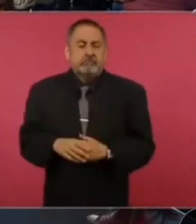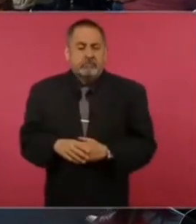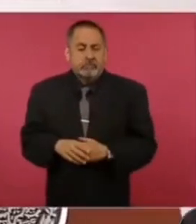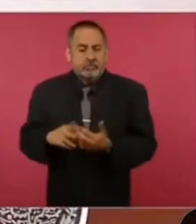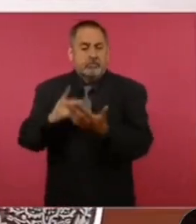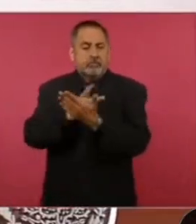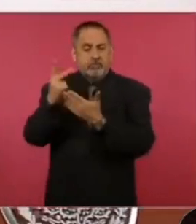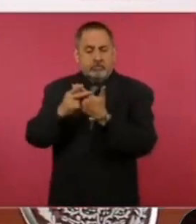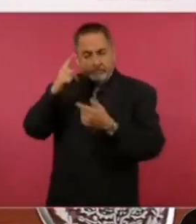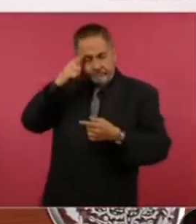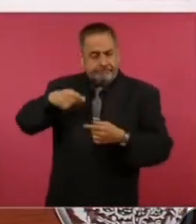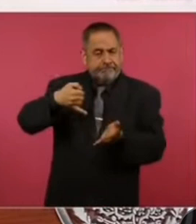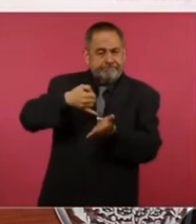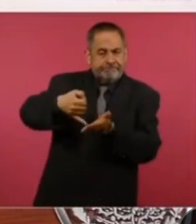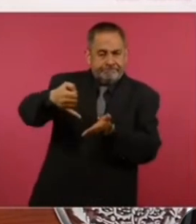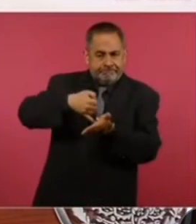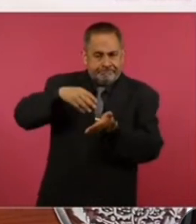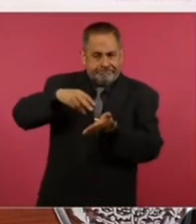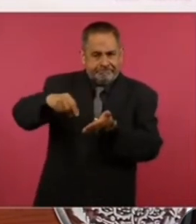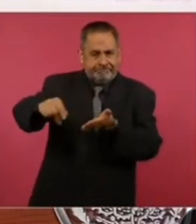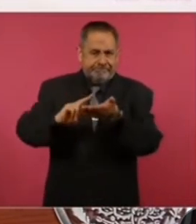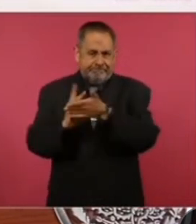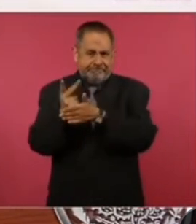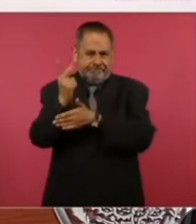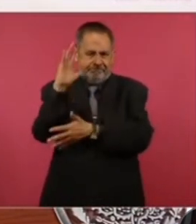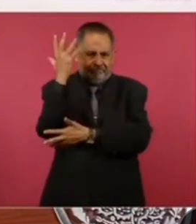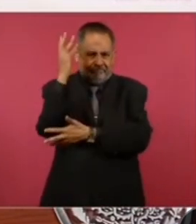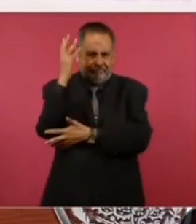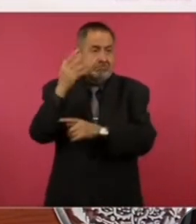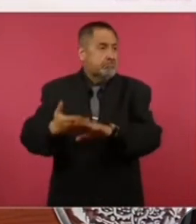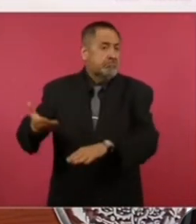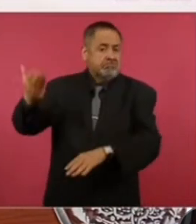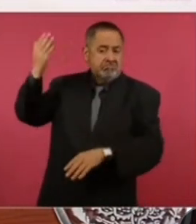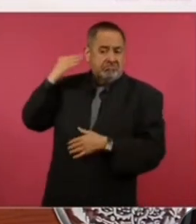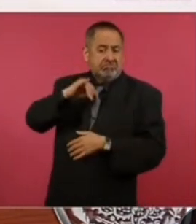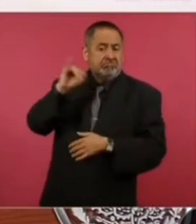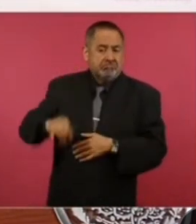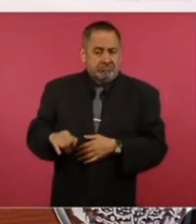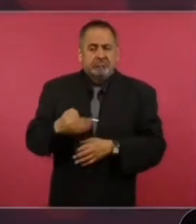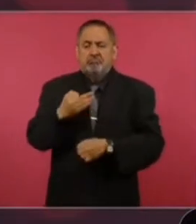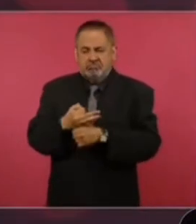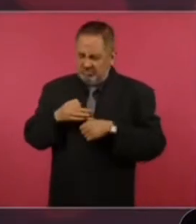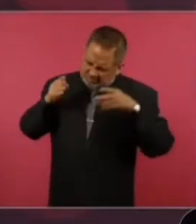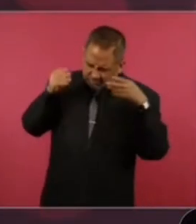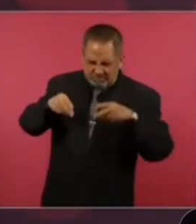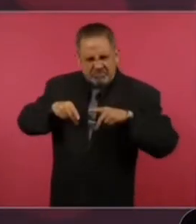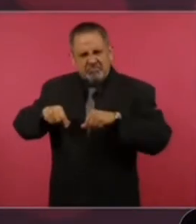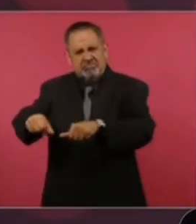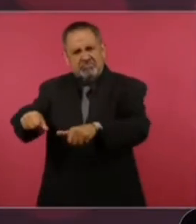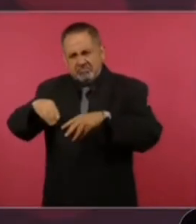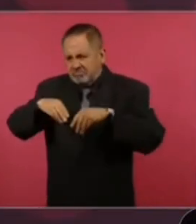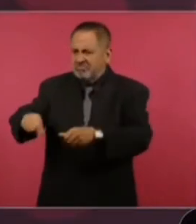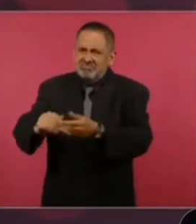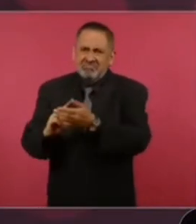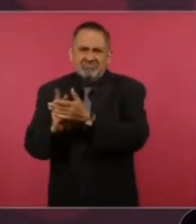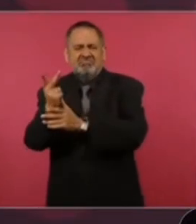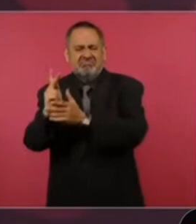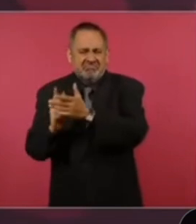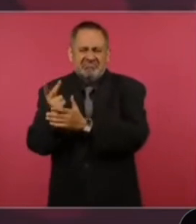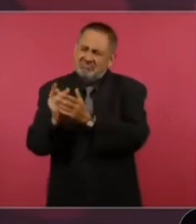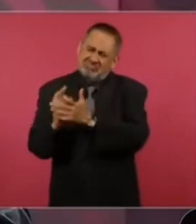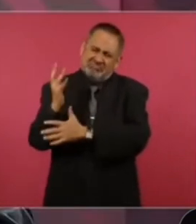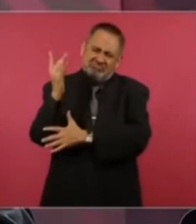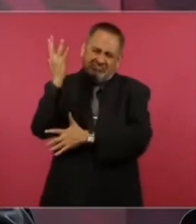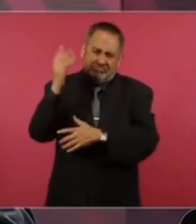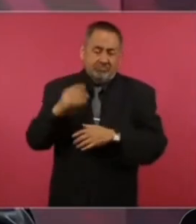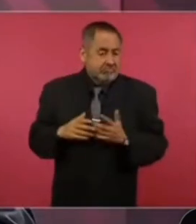es todo el programa de reforestación que nunca se había hecho en México. No hay en el mundo un programa de